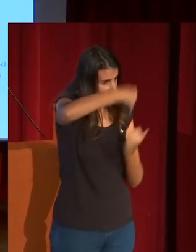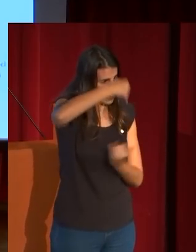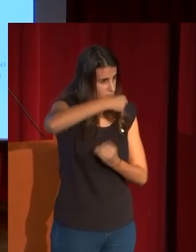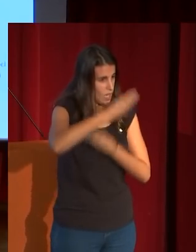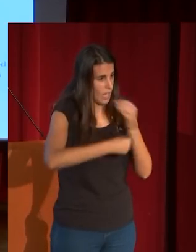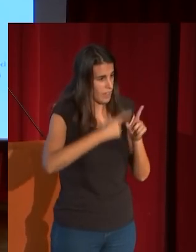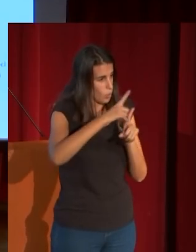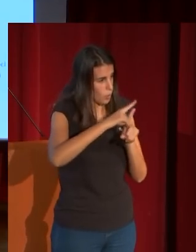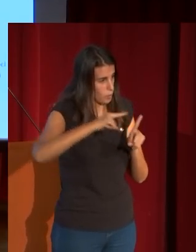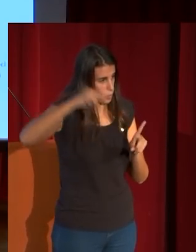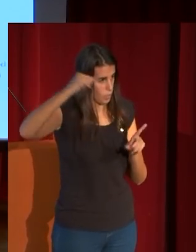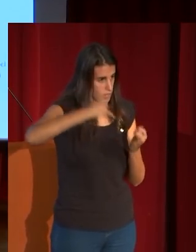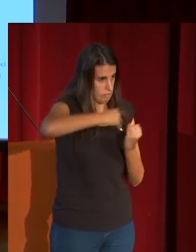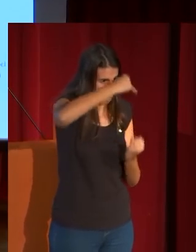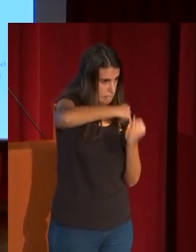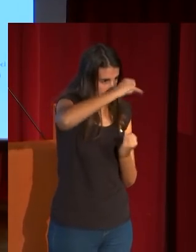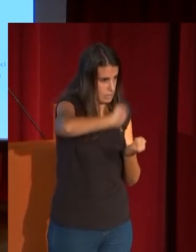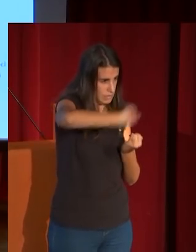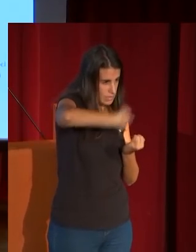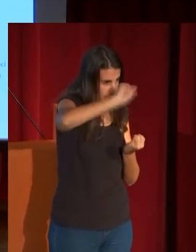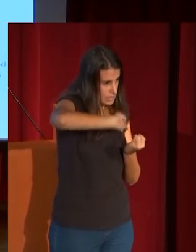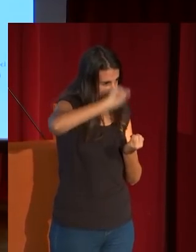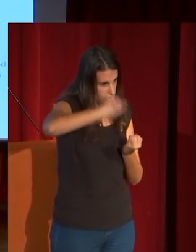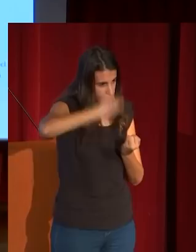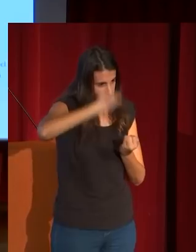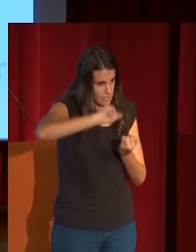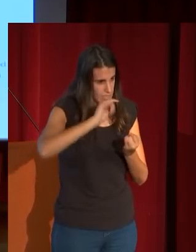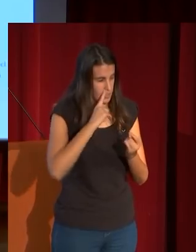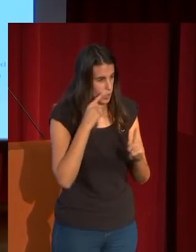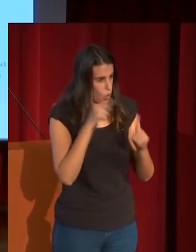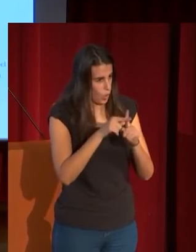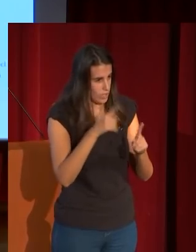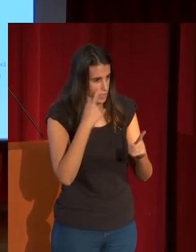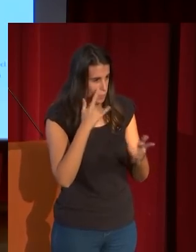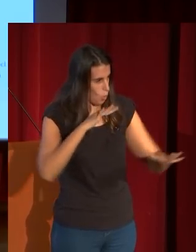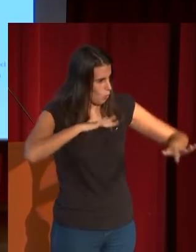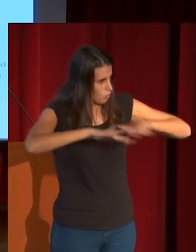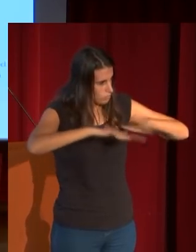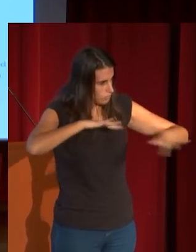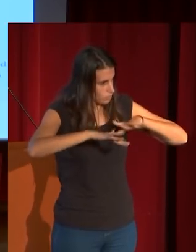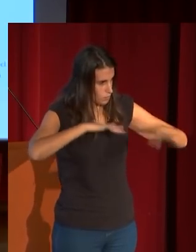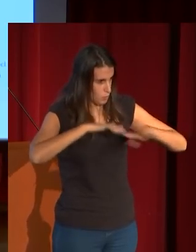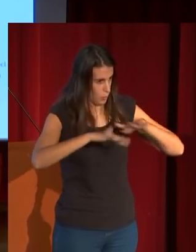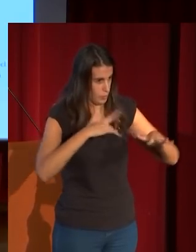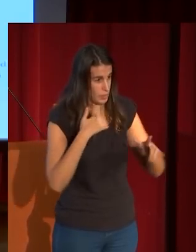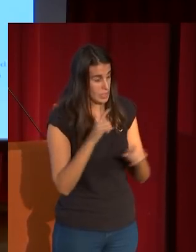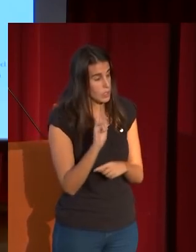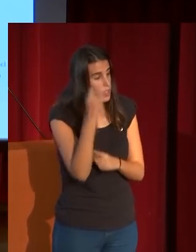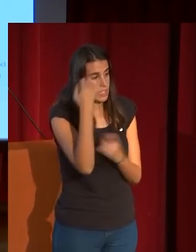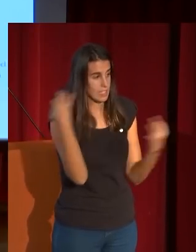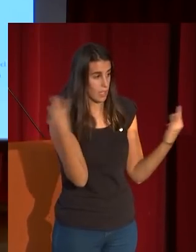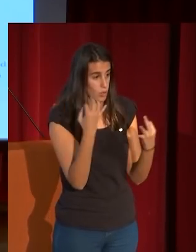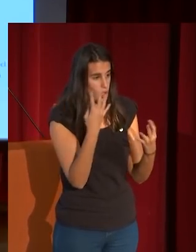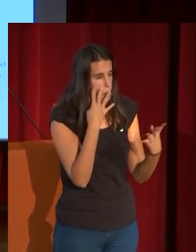pluma como de un centro irradiante hacia afuera dan un extraordinario dinamismo y como consigue con estas